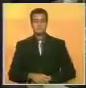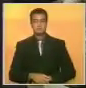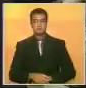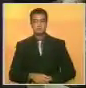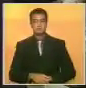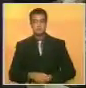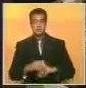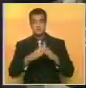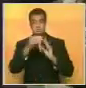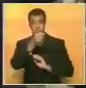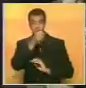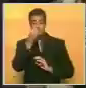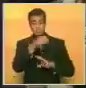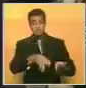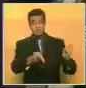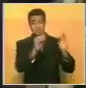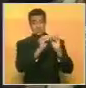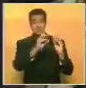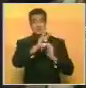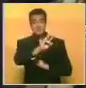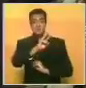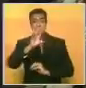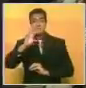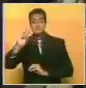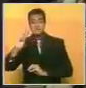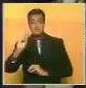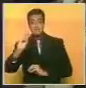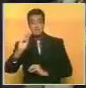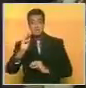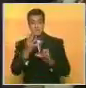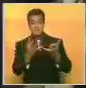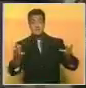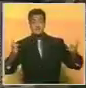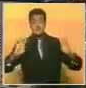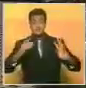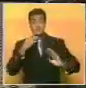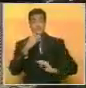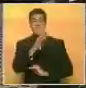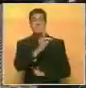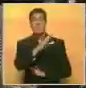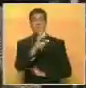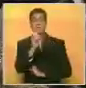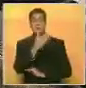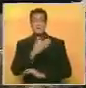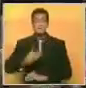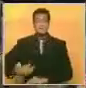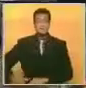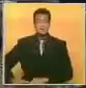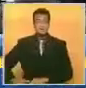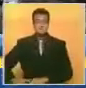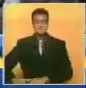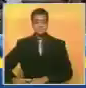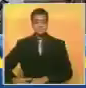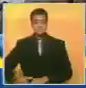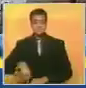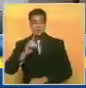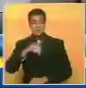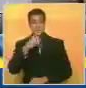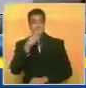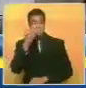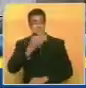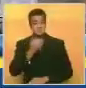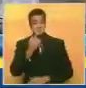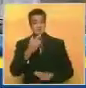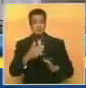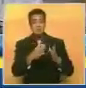Durante su discurso de instalación de la 66ª Asamblea Anual de Fede Cámaras, el presidente del gremio que agrupa a los empresarios aseguró